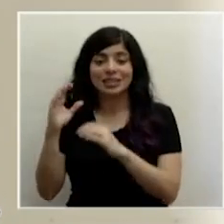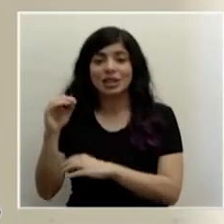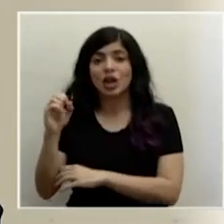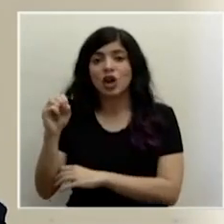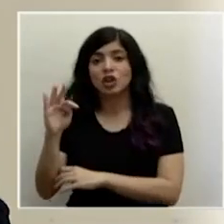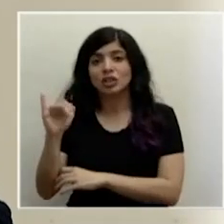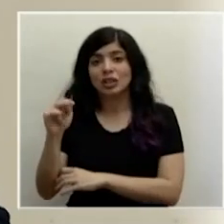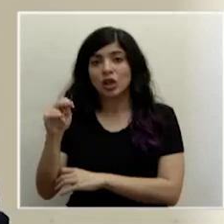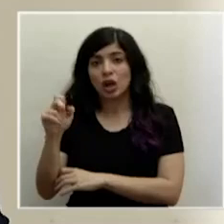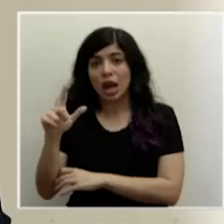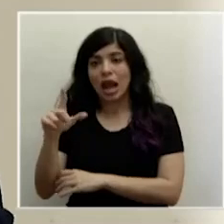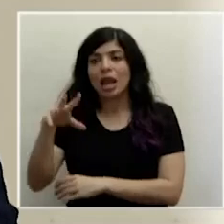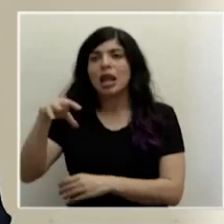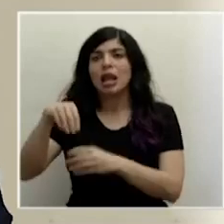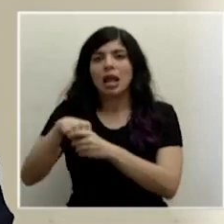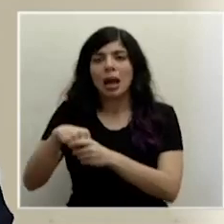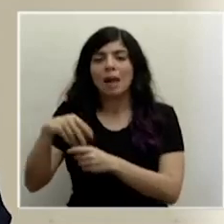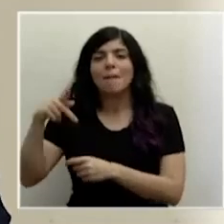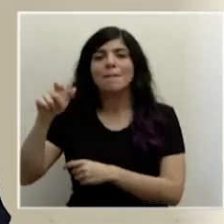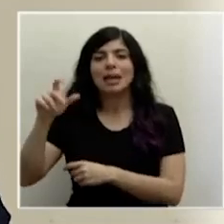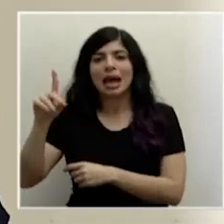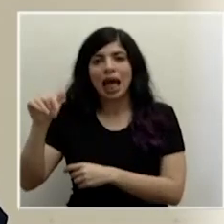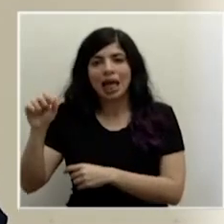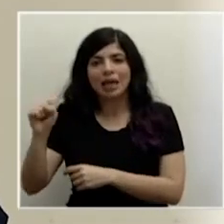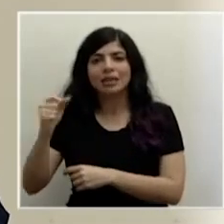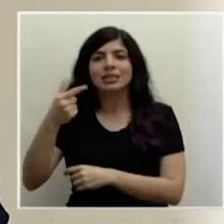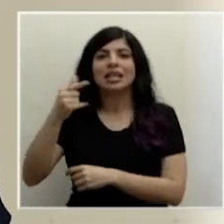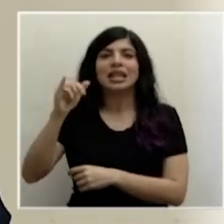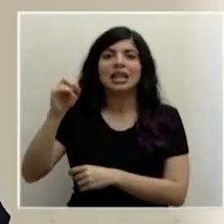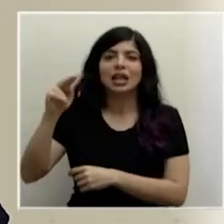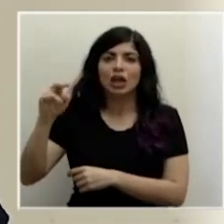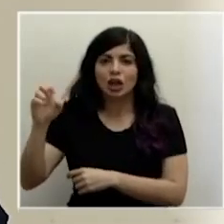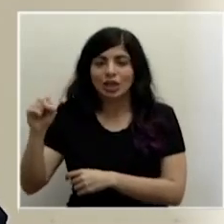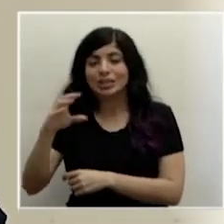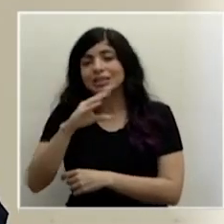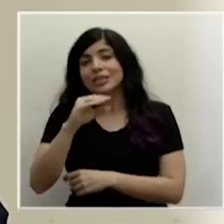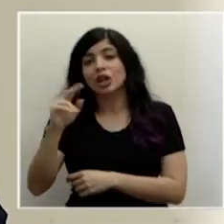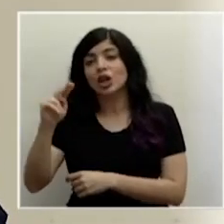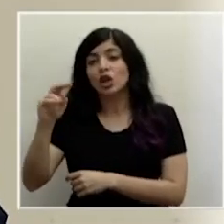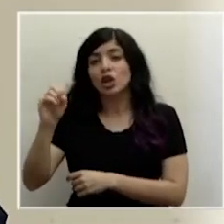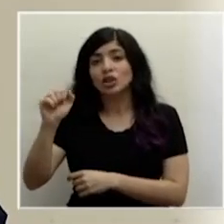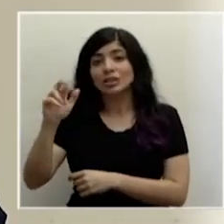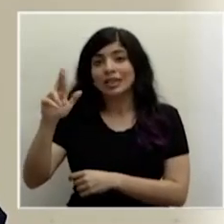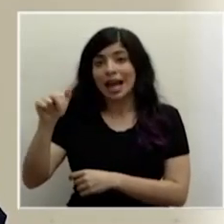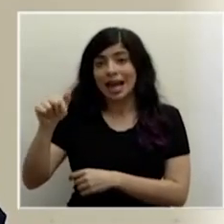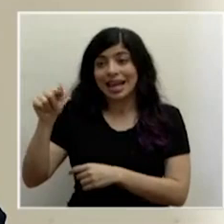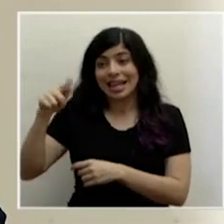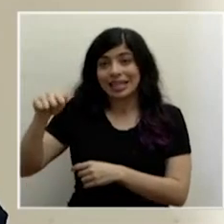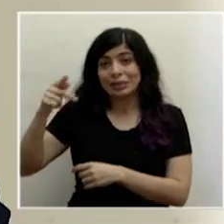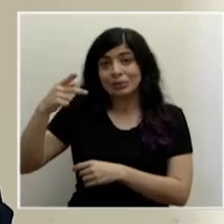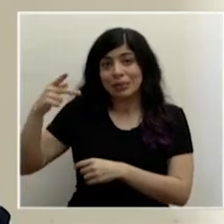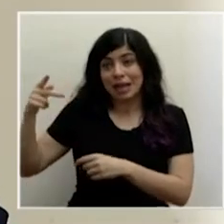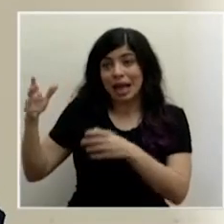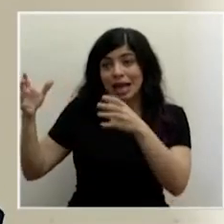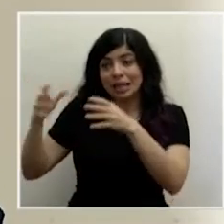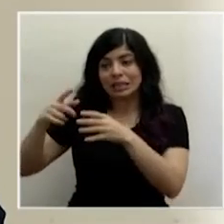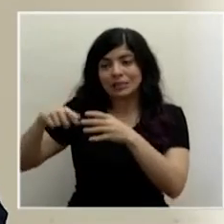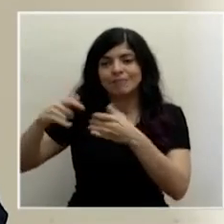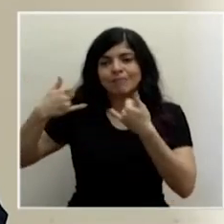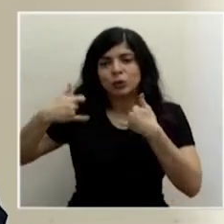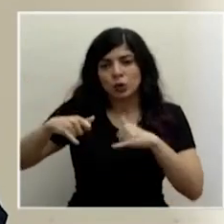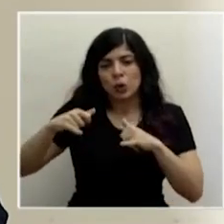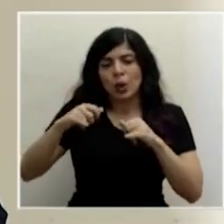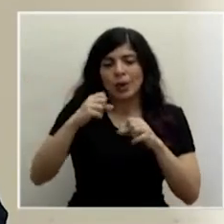Osteonal, Peladas, Guiones y Nozara, son áreas que se está trabajando para